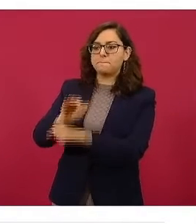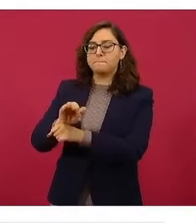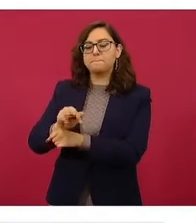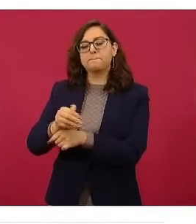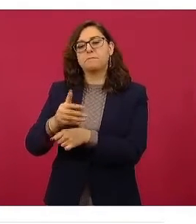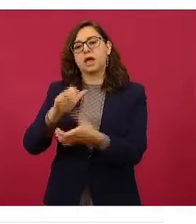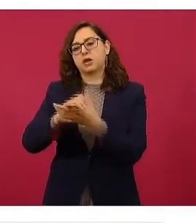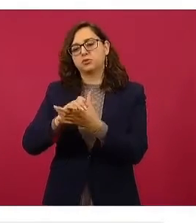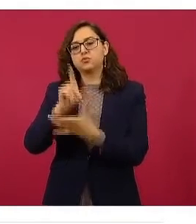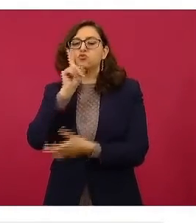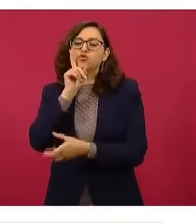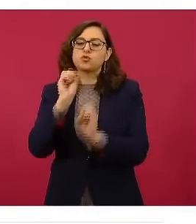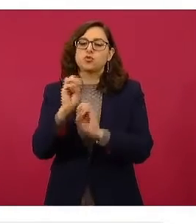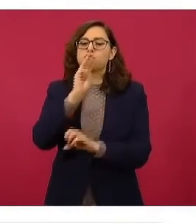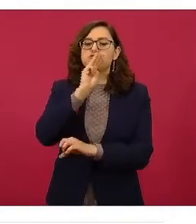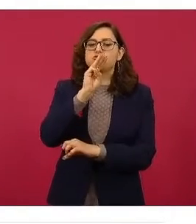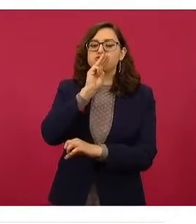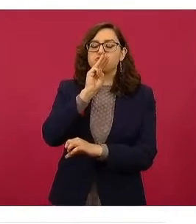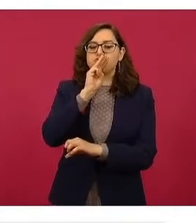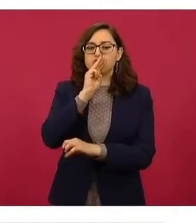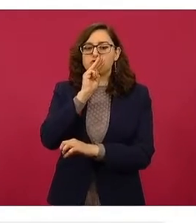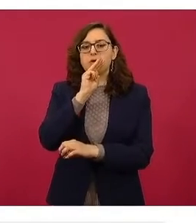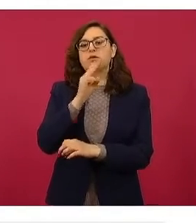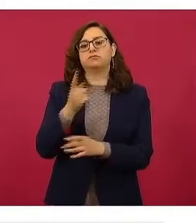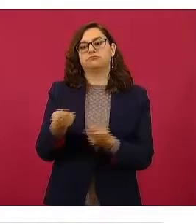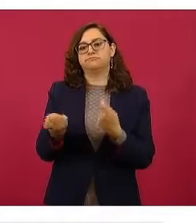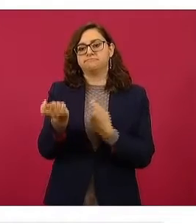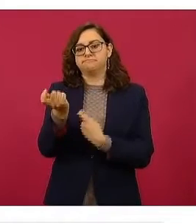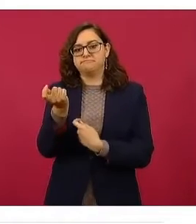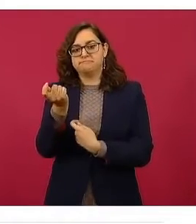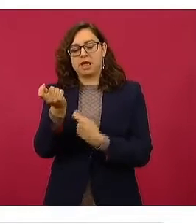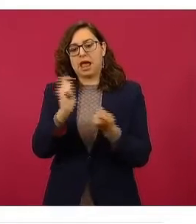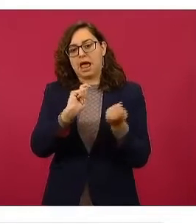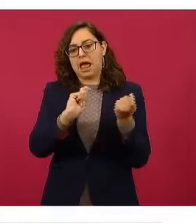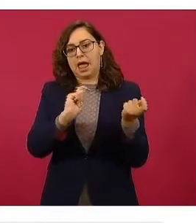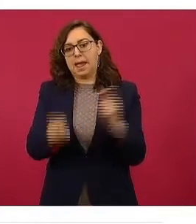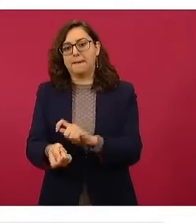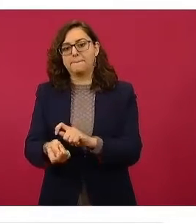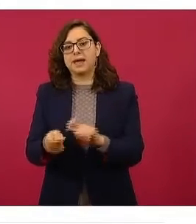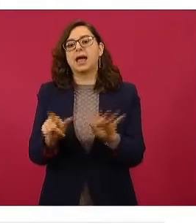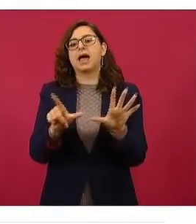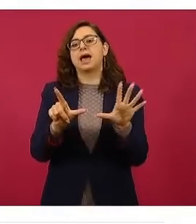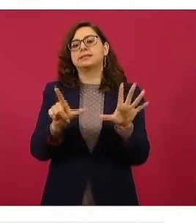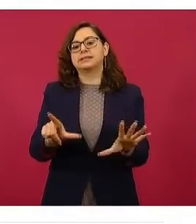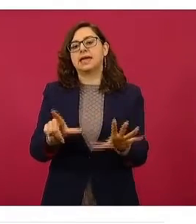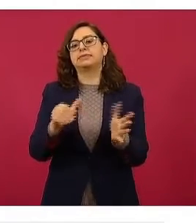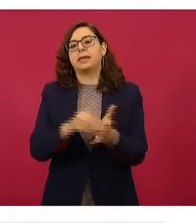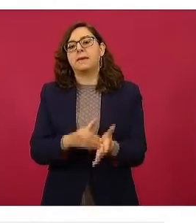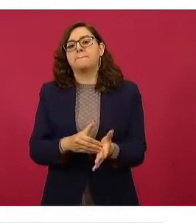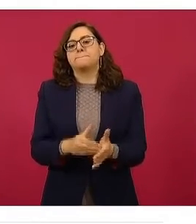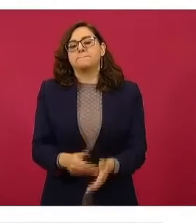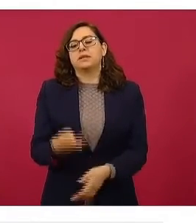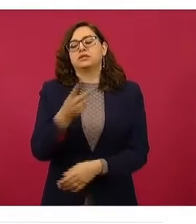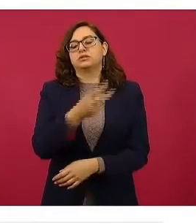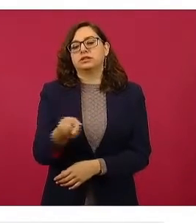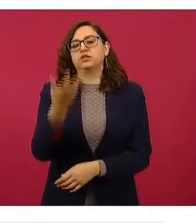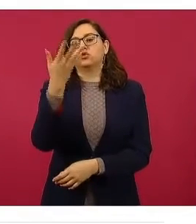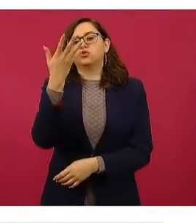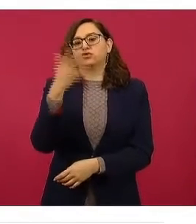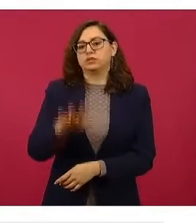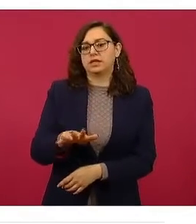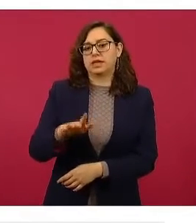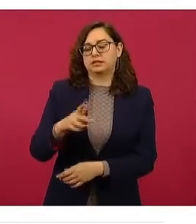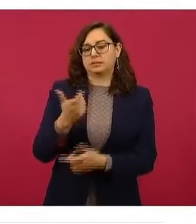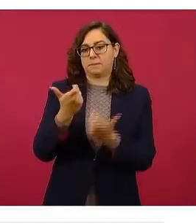siete mil 210 pesos por los 350 dólares. Esto porque la comisión es de cero dólares y